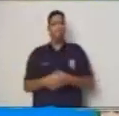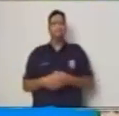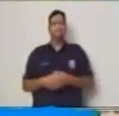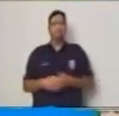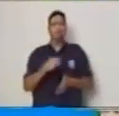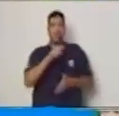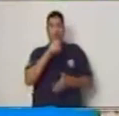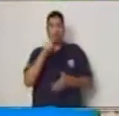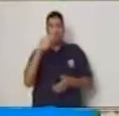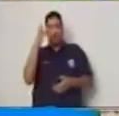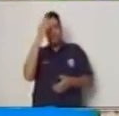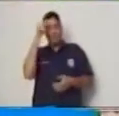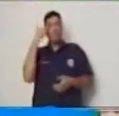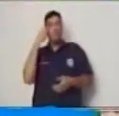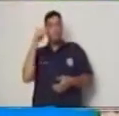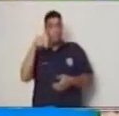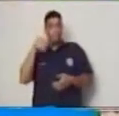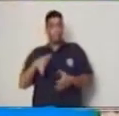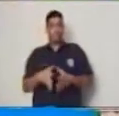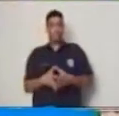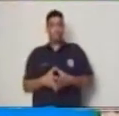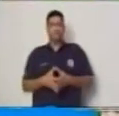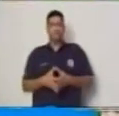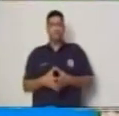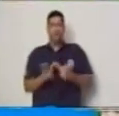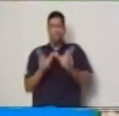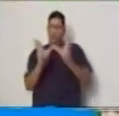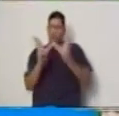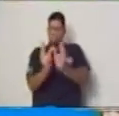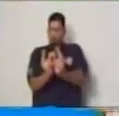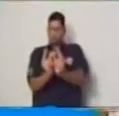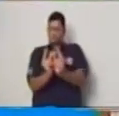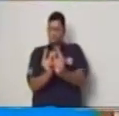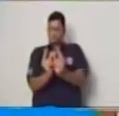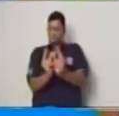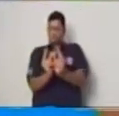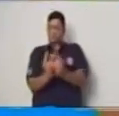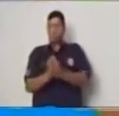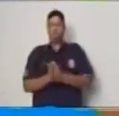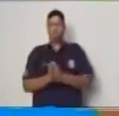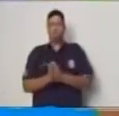el día de hoy resumiendo entonces